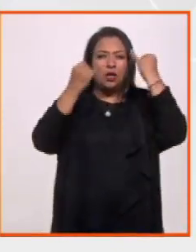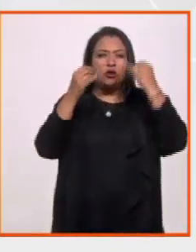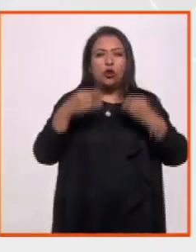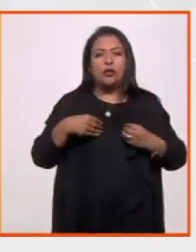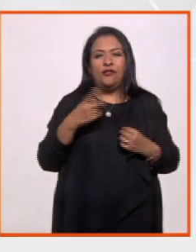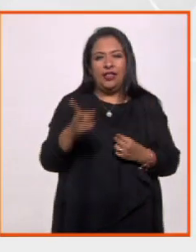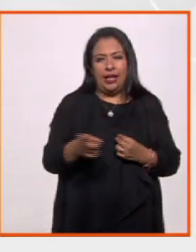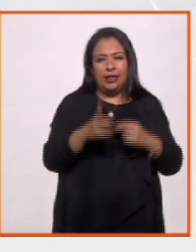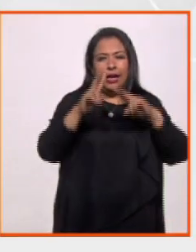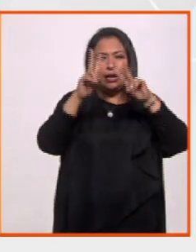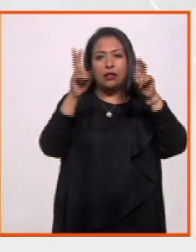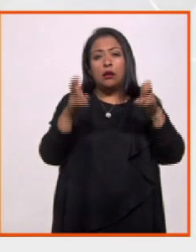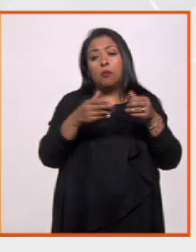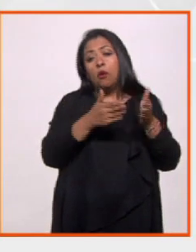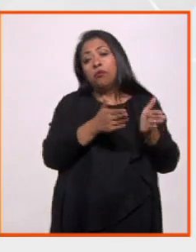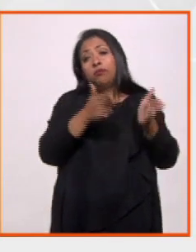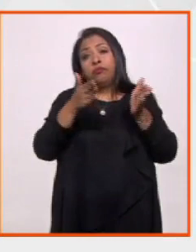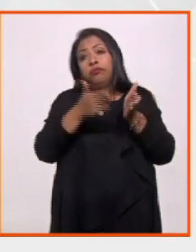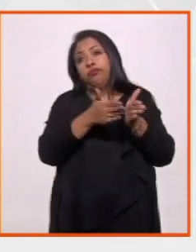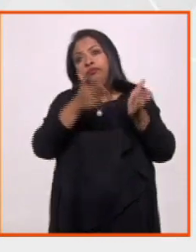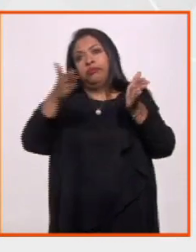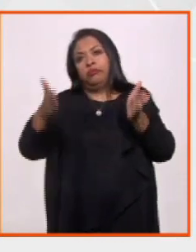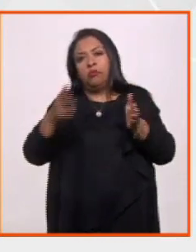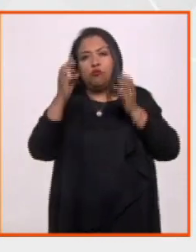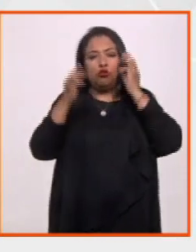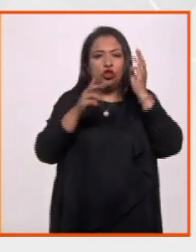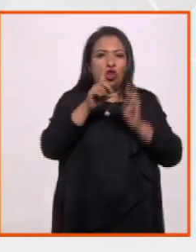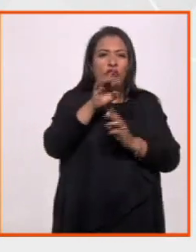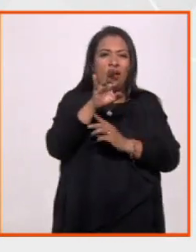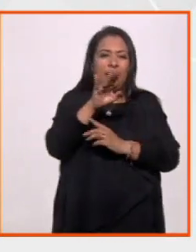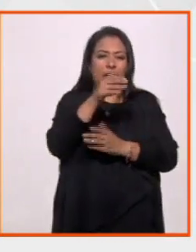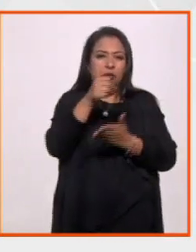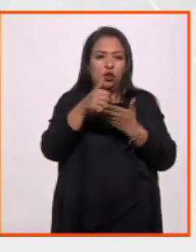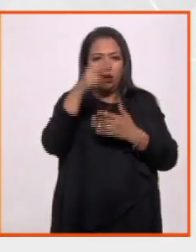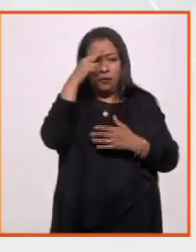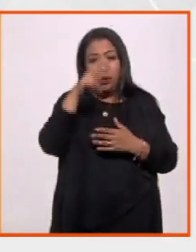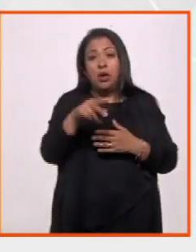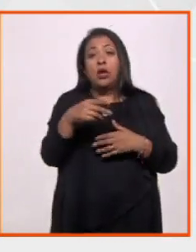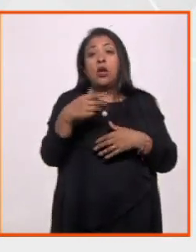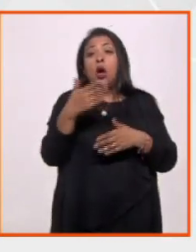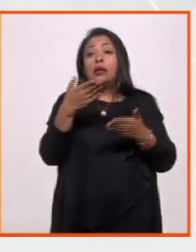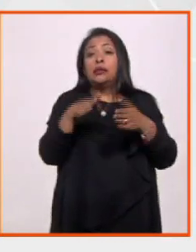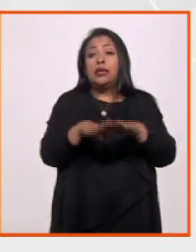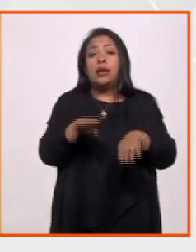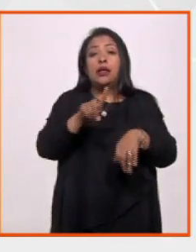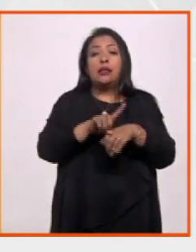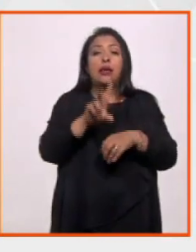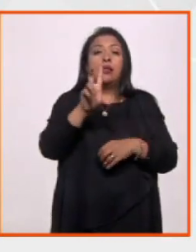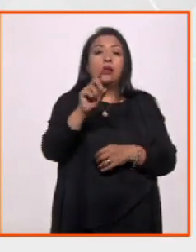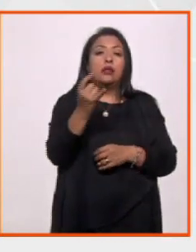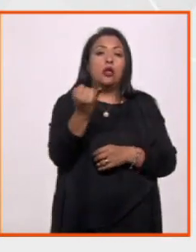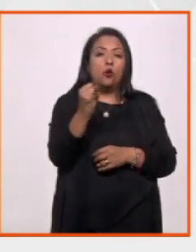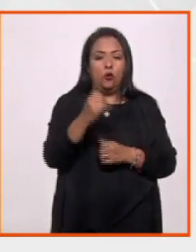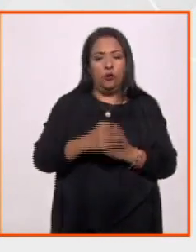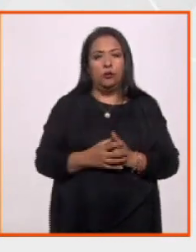vida eterna, extenderá su permanencia en el Museo del Carmen de la Ciudad de México hasta el próximo 30 de junio.